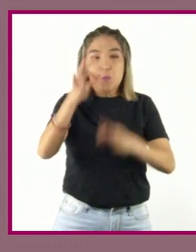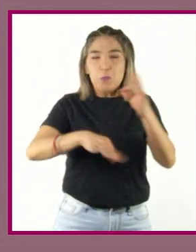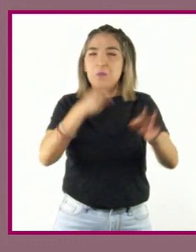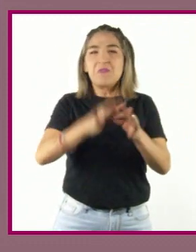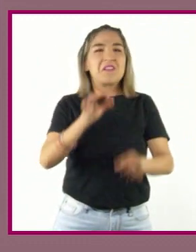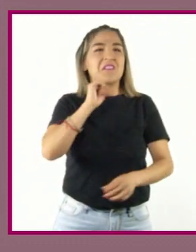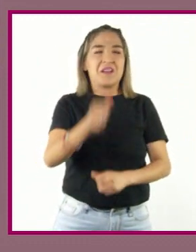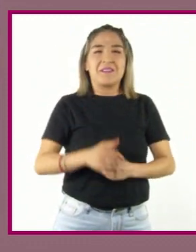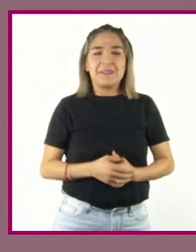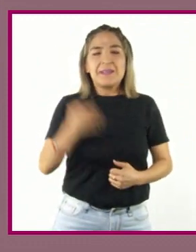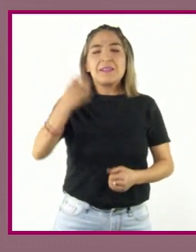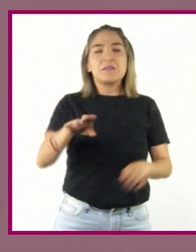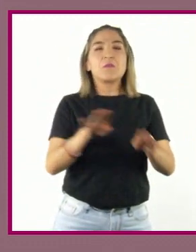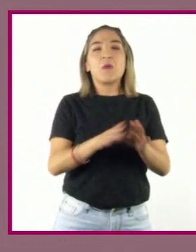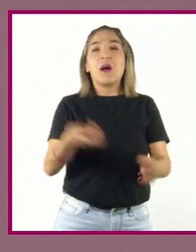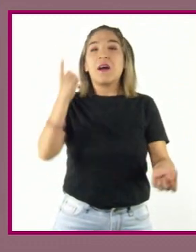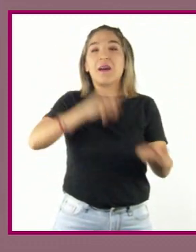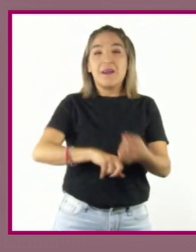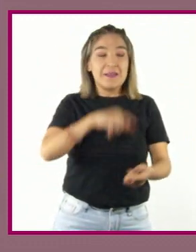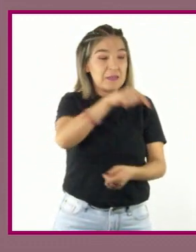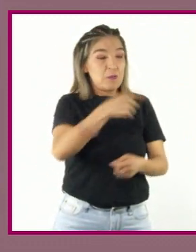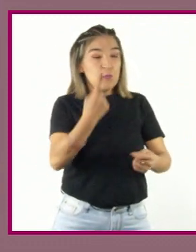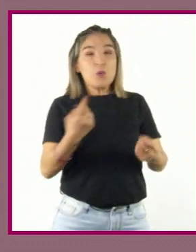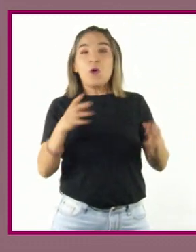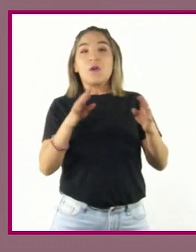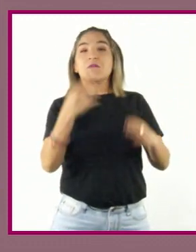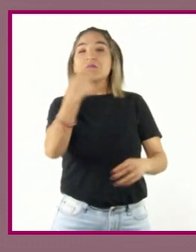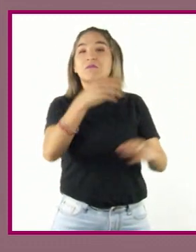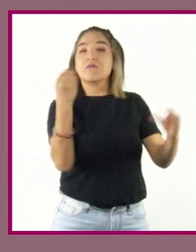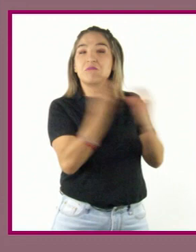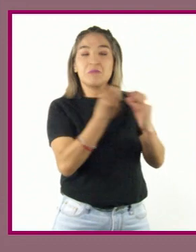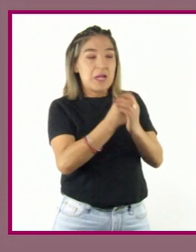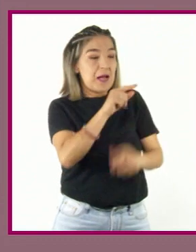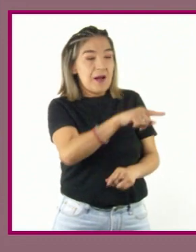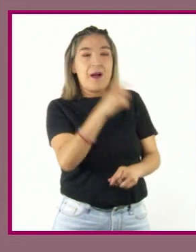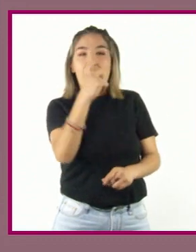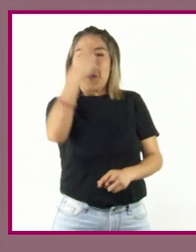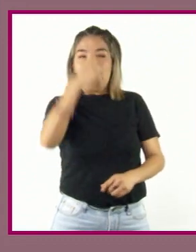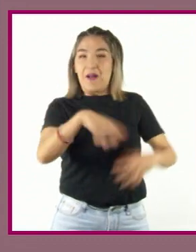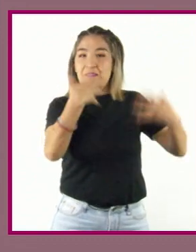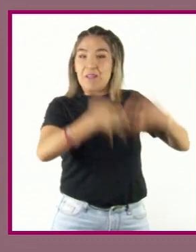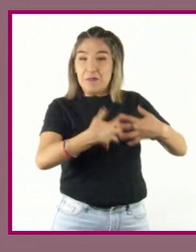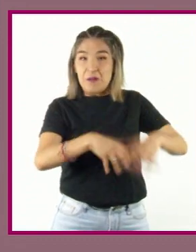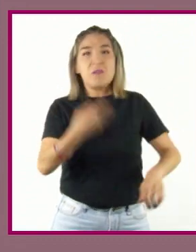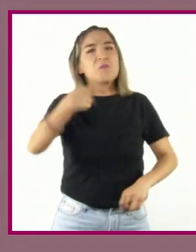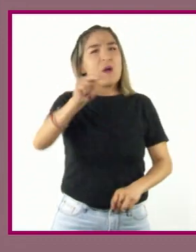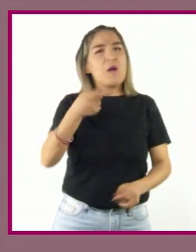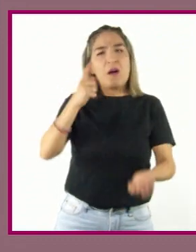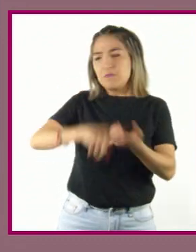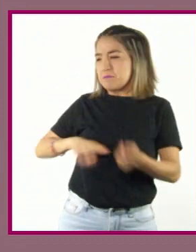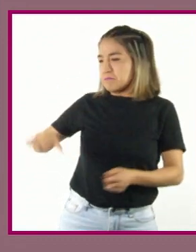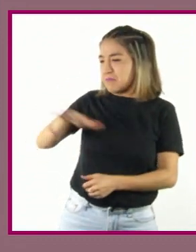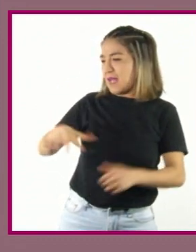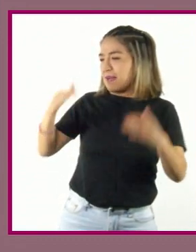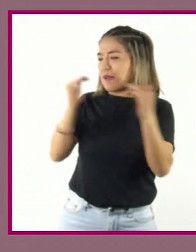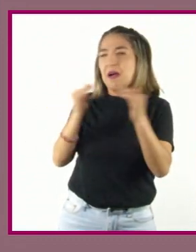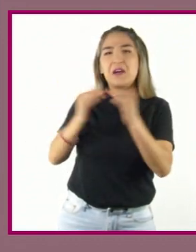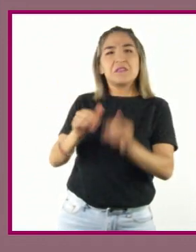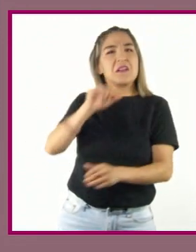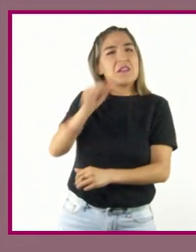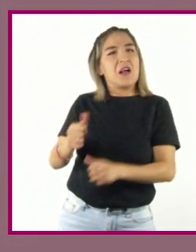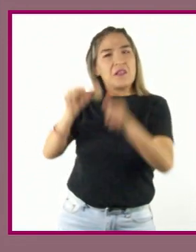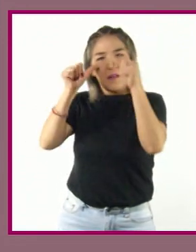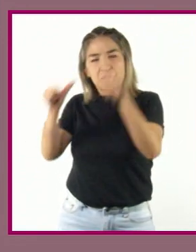se privilegia el acceso al agua para las empresas mineras y comercializadoras, más no para las comunidades aledañas al Silala,